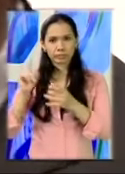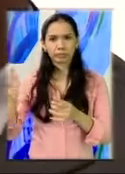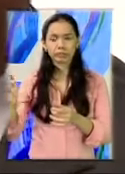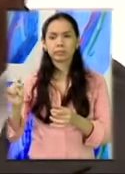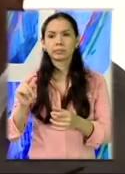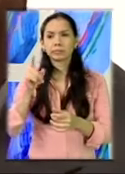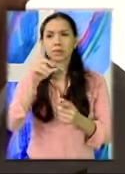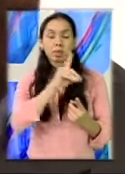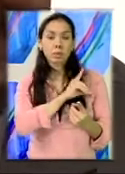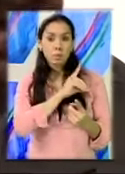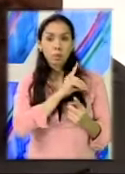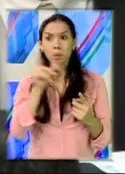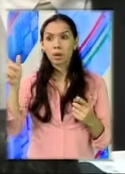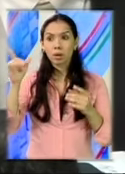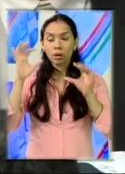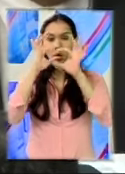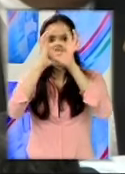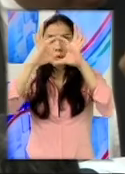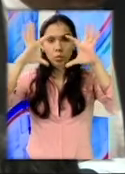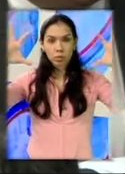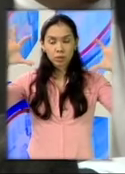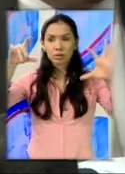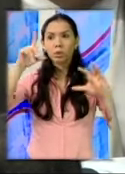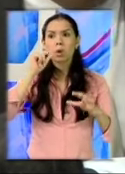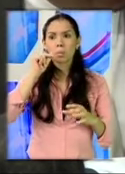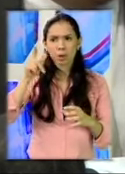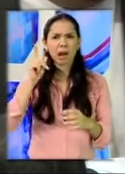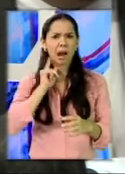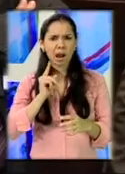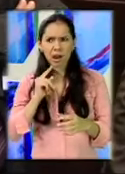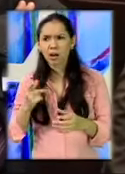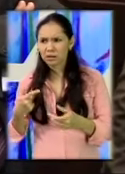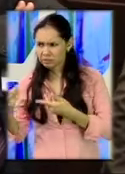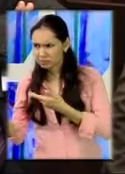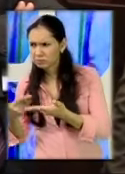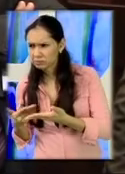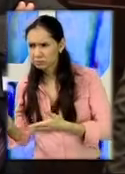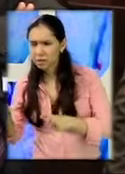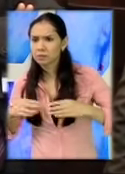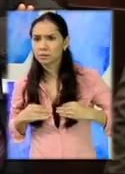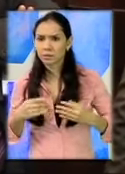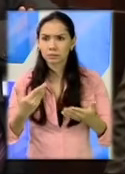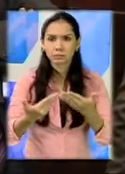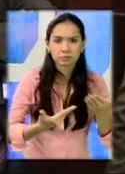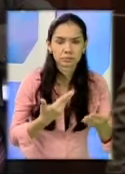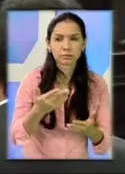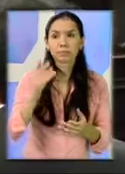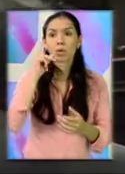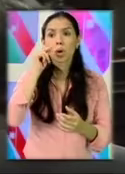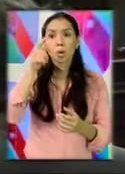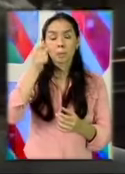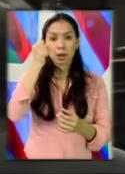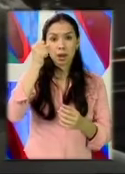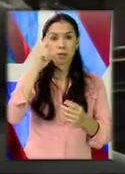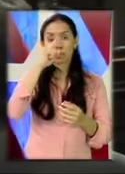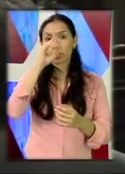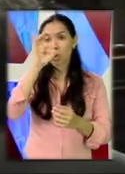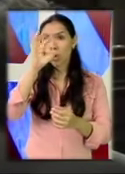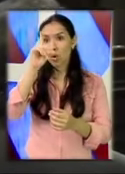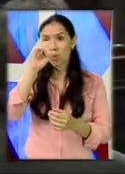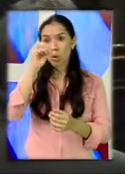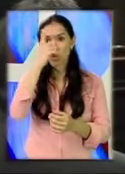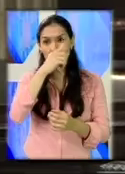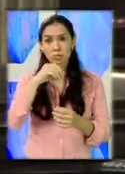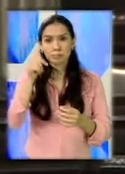convertido en diputado unionista, es conocido como negociador entre las bancadas. Carlos López se mantiene en el partido todos. Baudilio Hichos, ahora